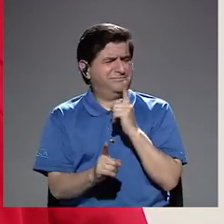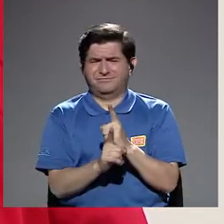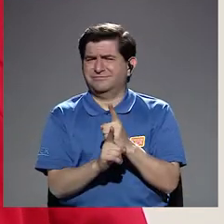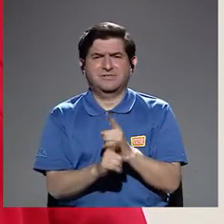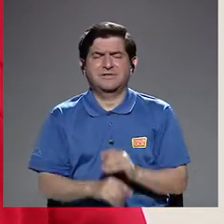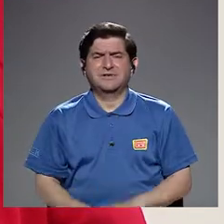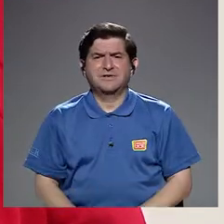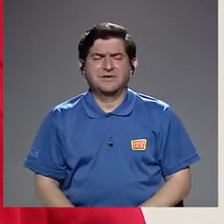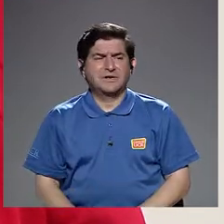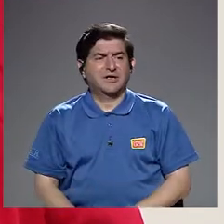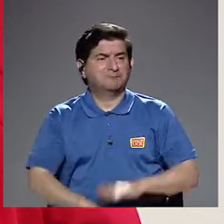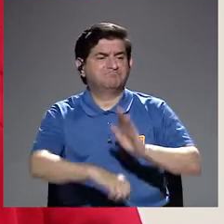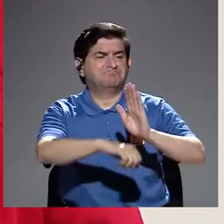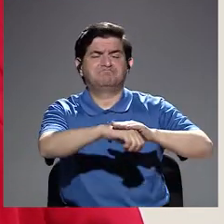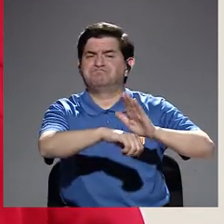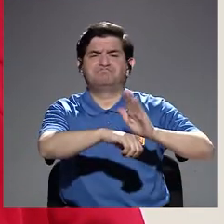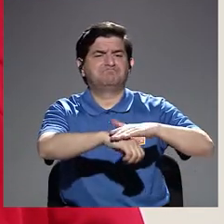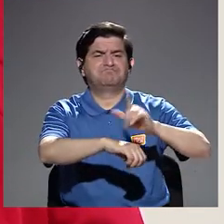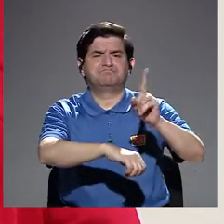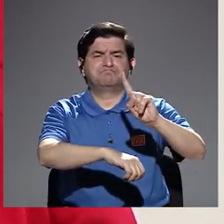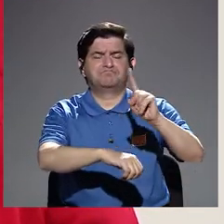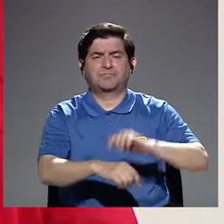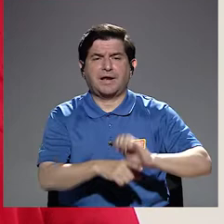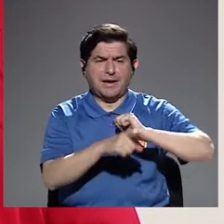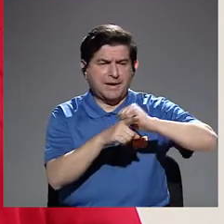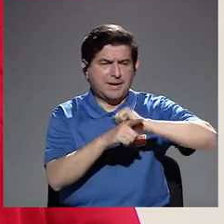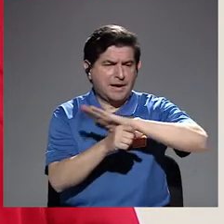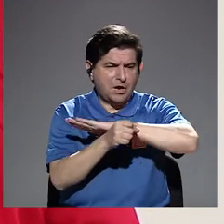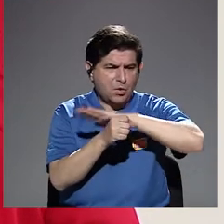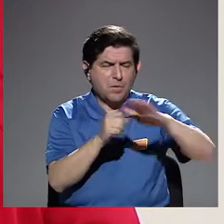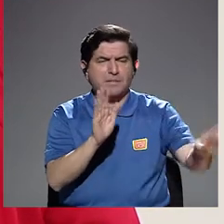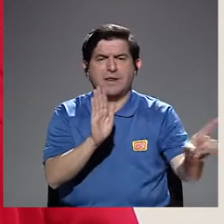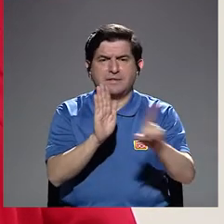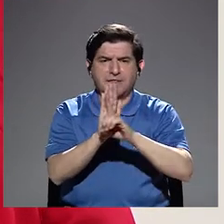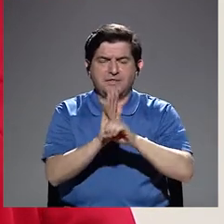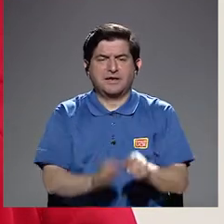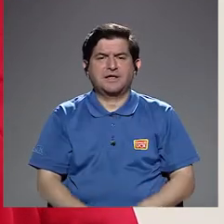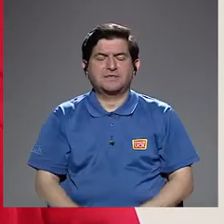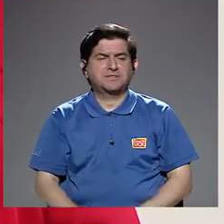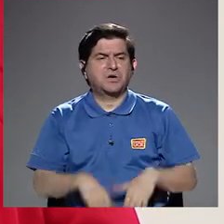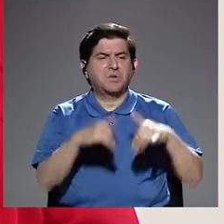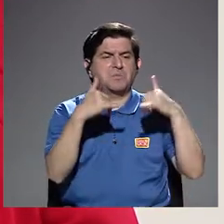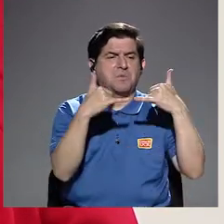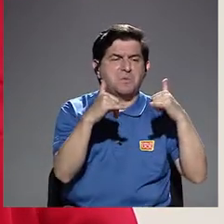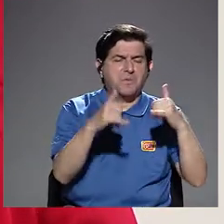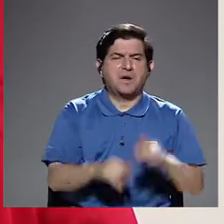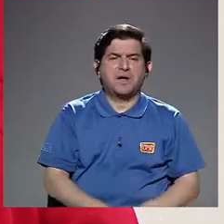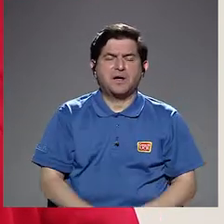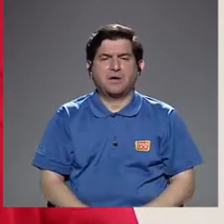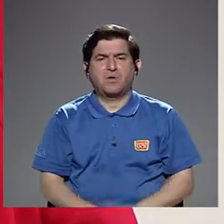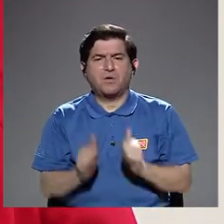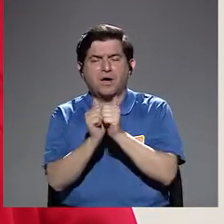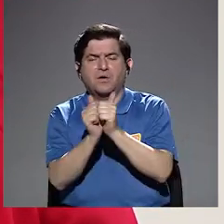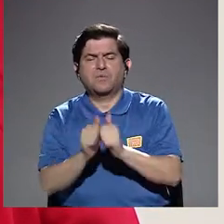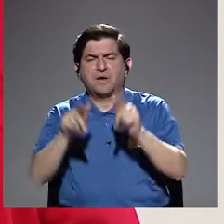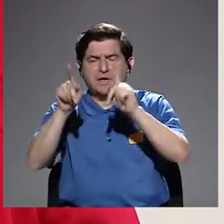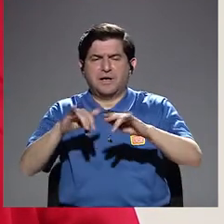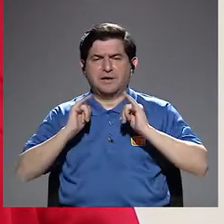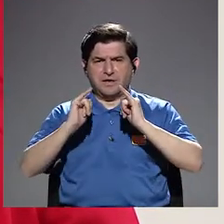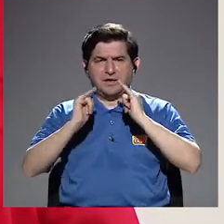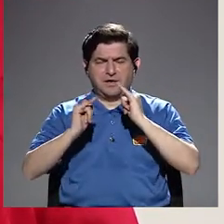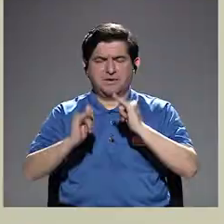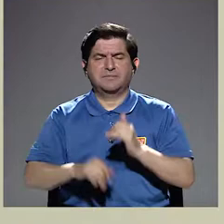no permite el ejercicio pleno de derechos como el juego, estar con pares,